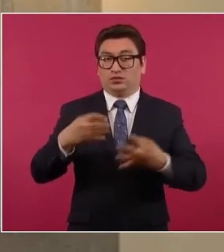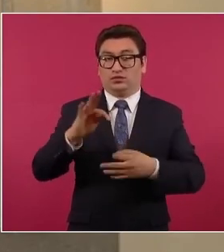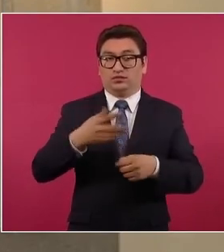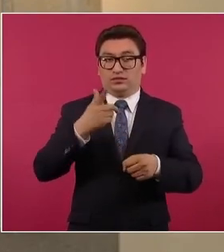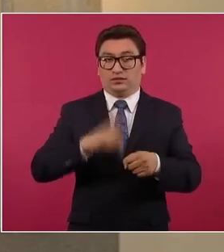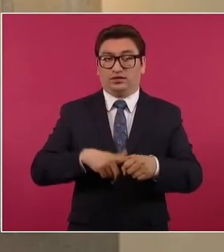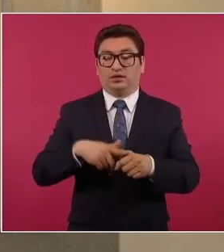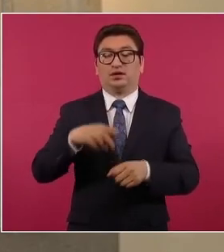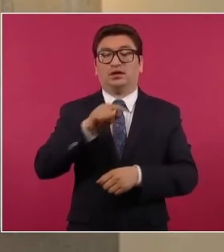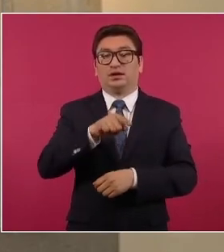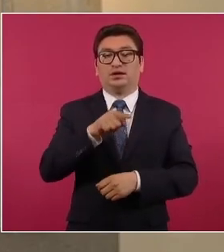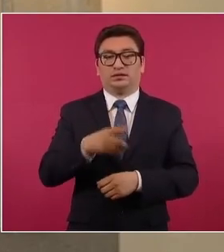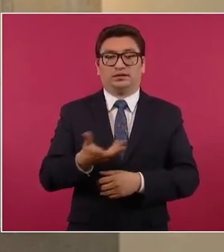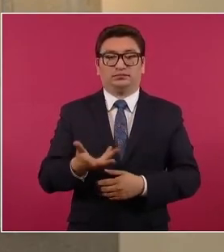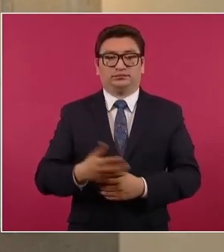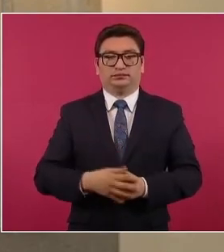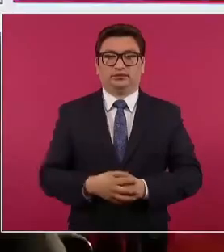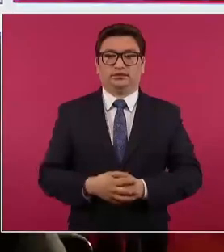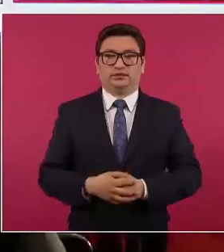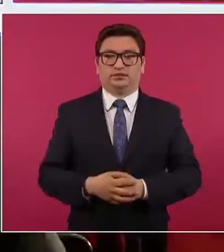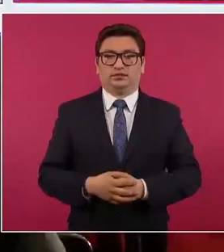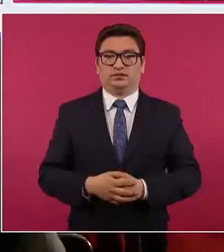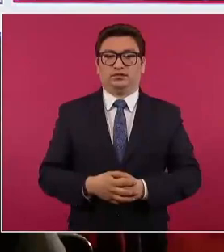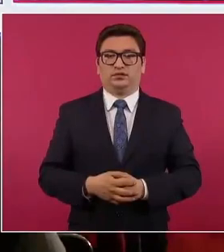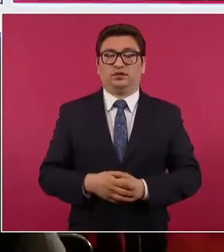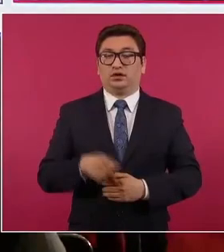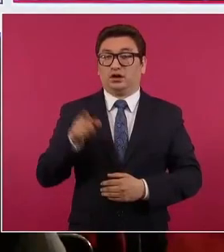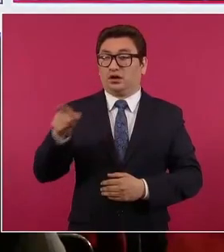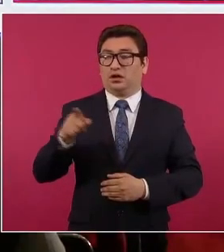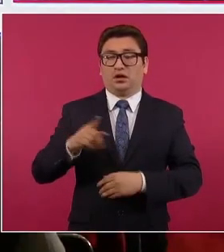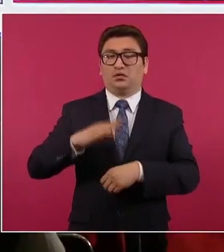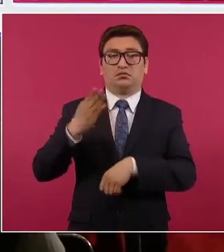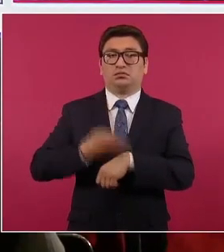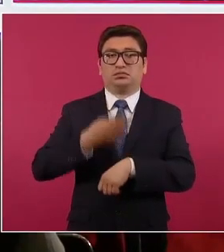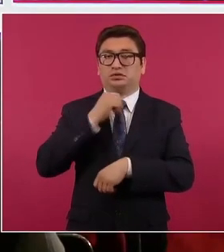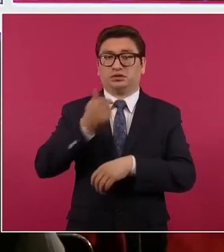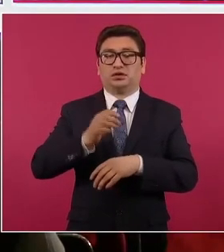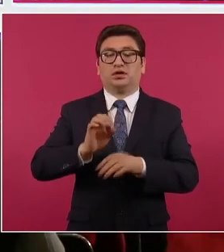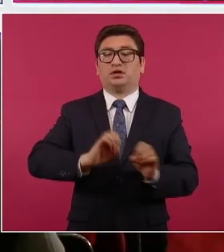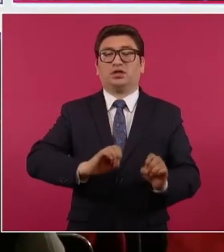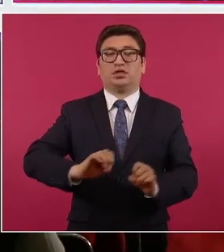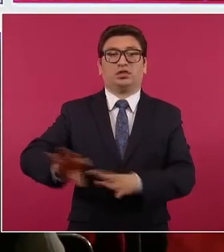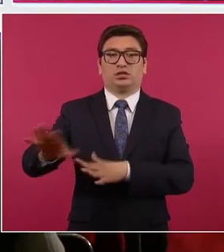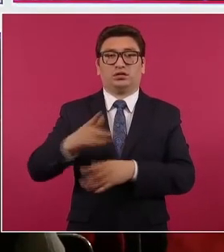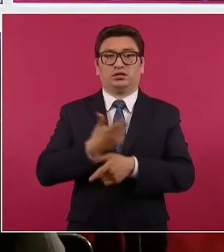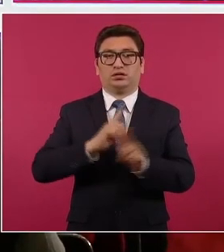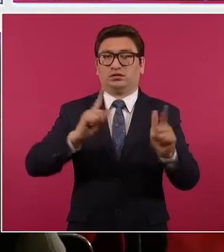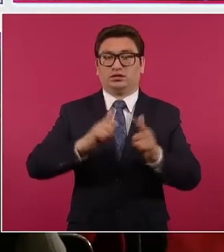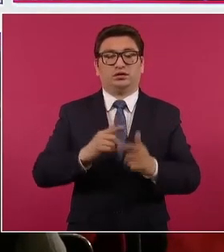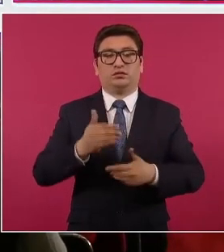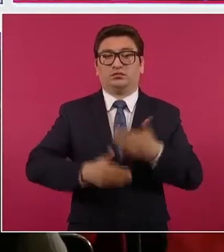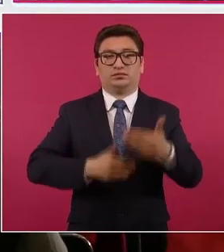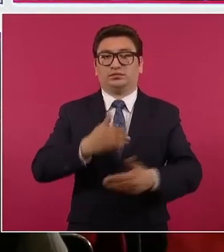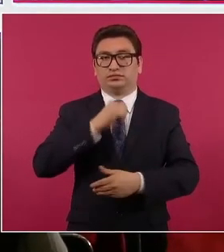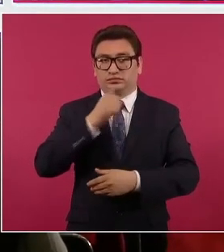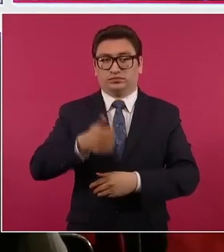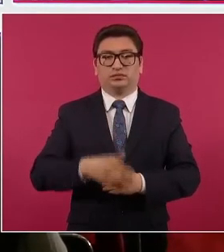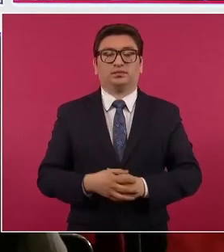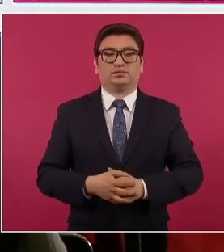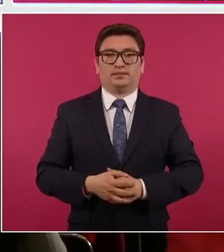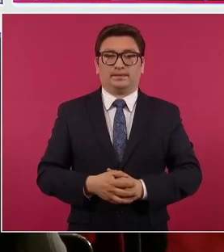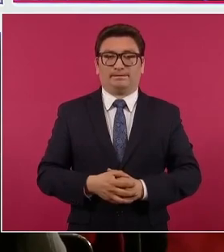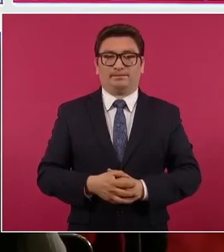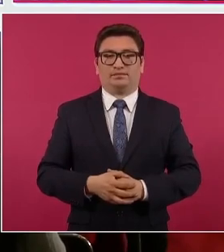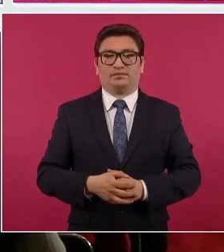determinó no vincularlo a proceso penal, no obstante que este